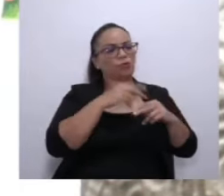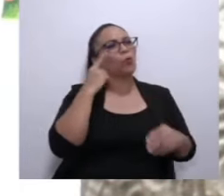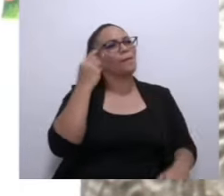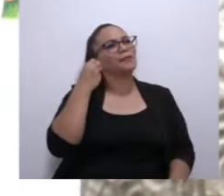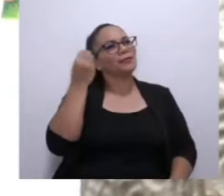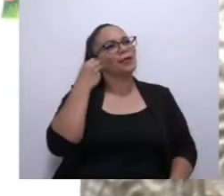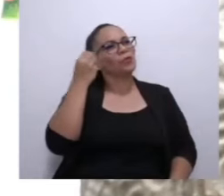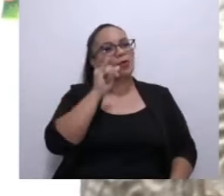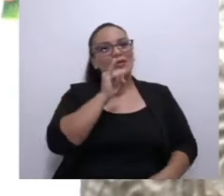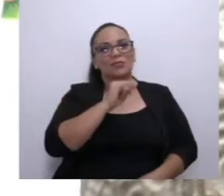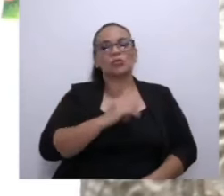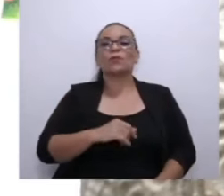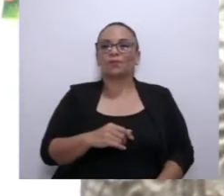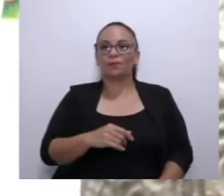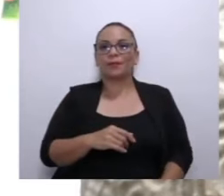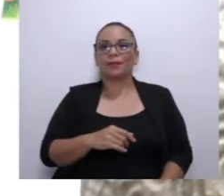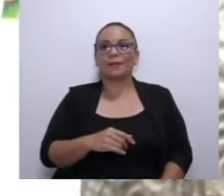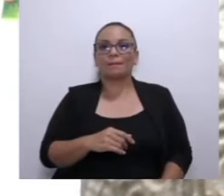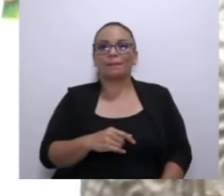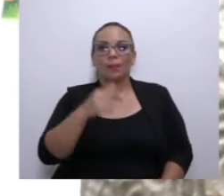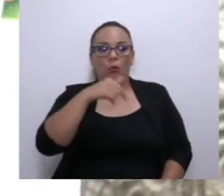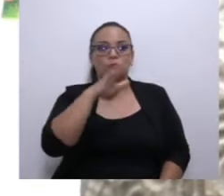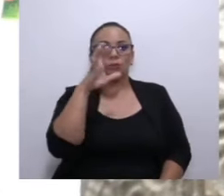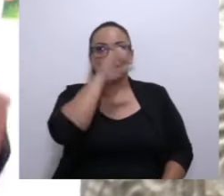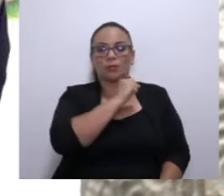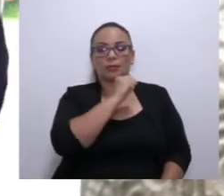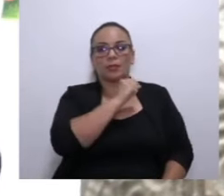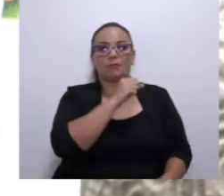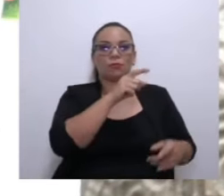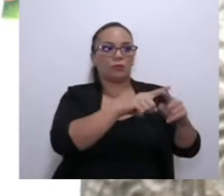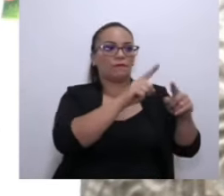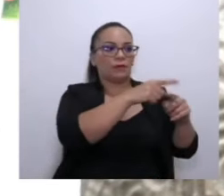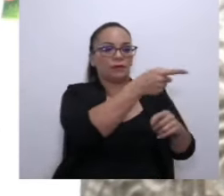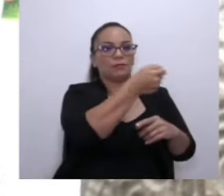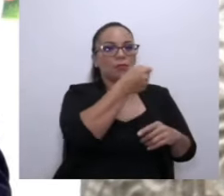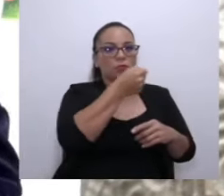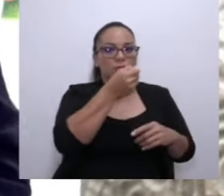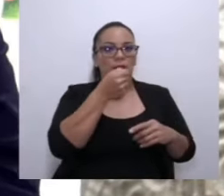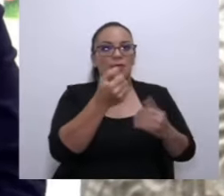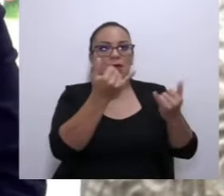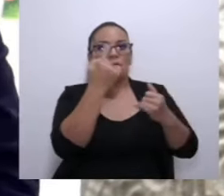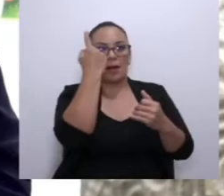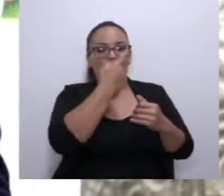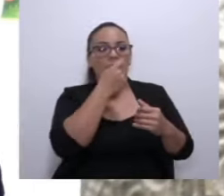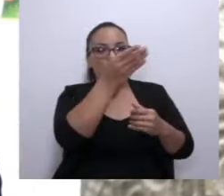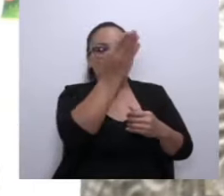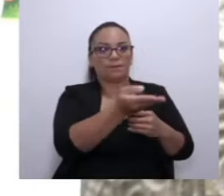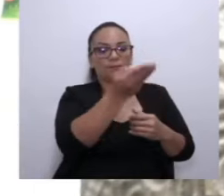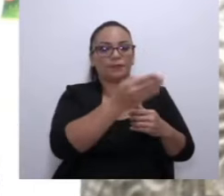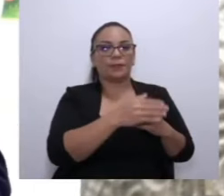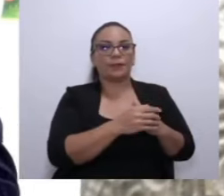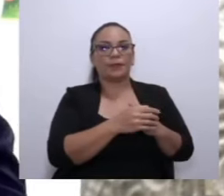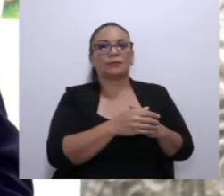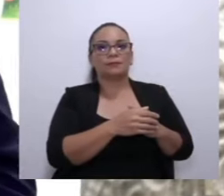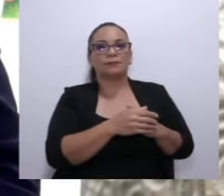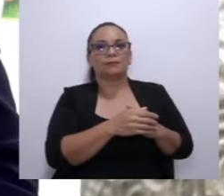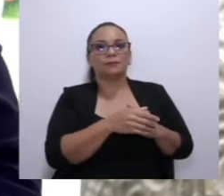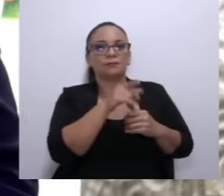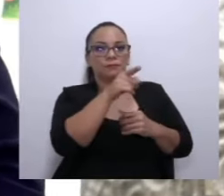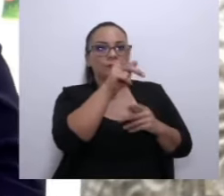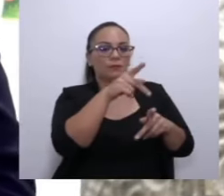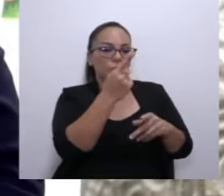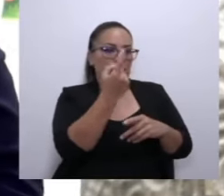que nos dimos cuenta hoy por los medios y que es la pregunta del medio que acaba de consultar.